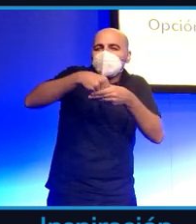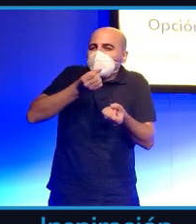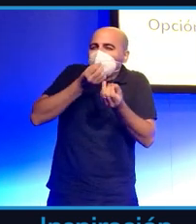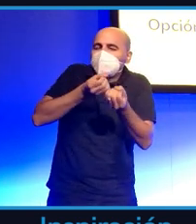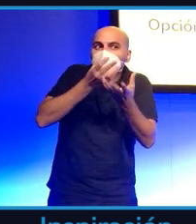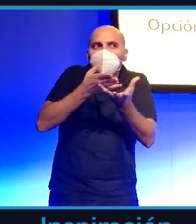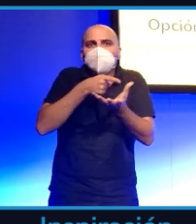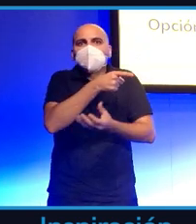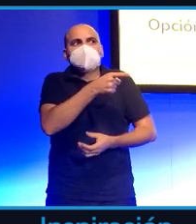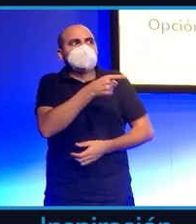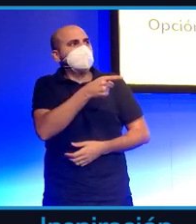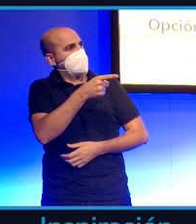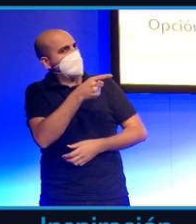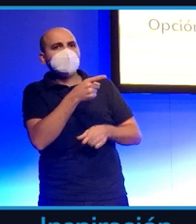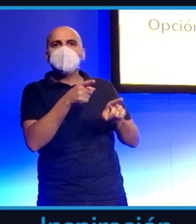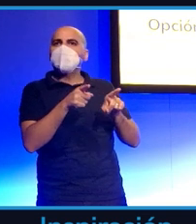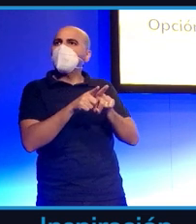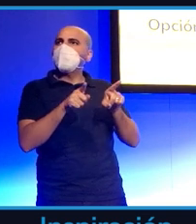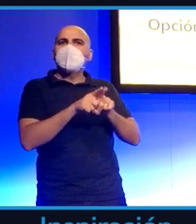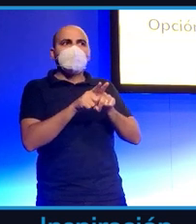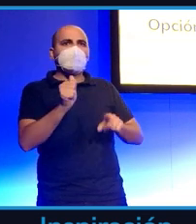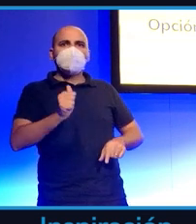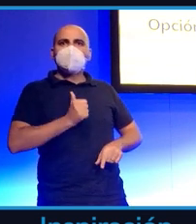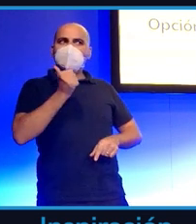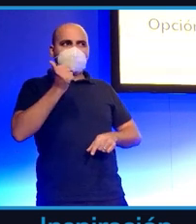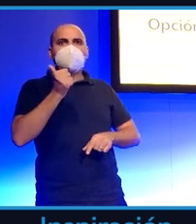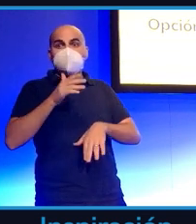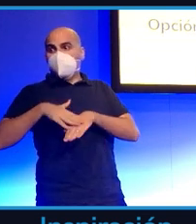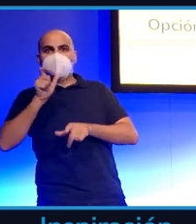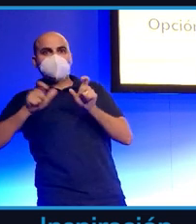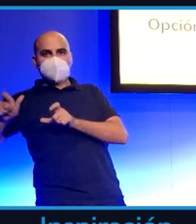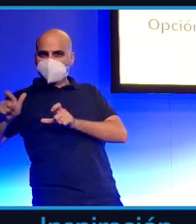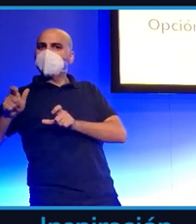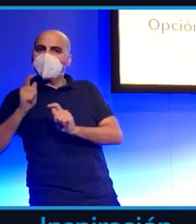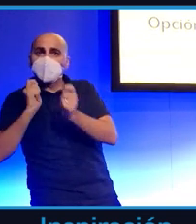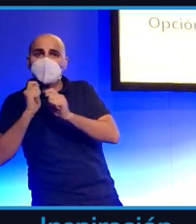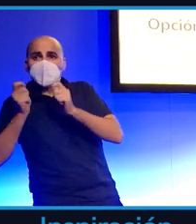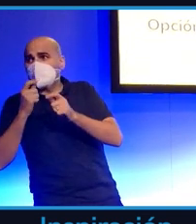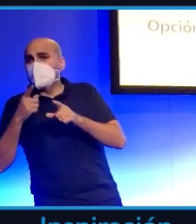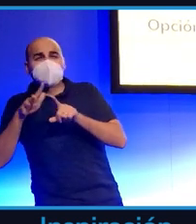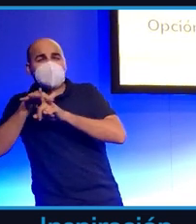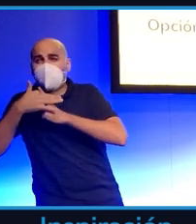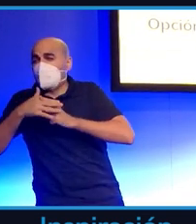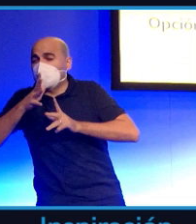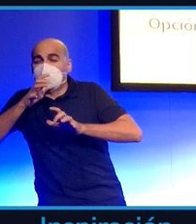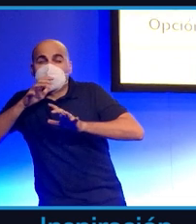salida del túnel en el que muchos periodistas se han visto inmersos y